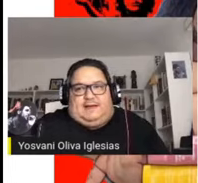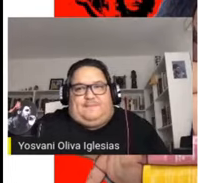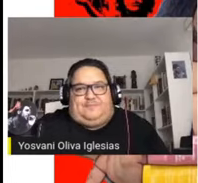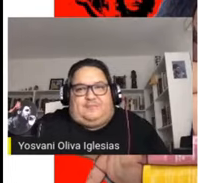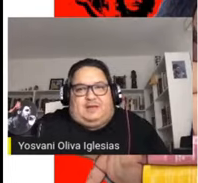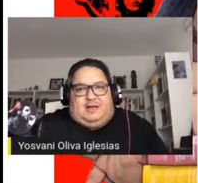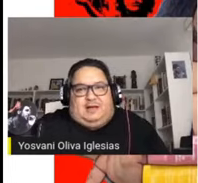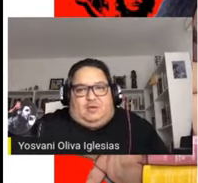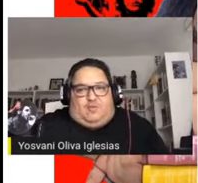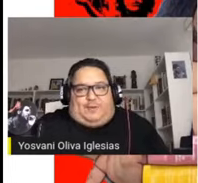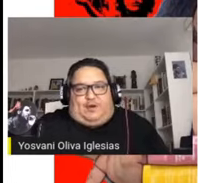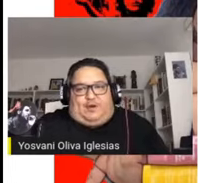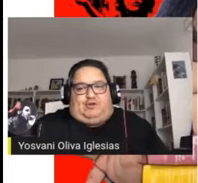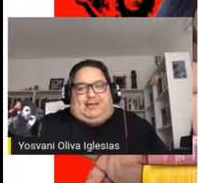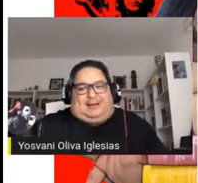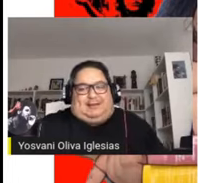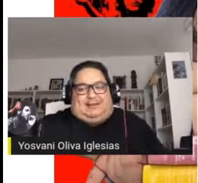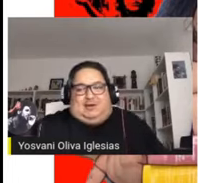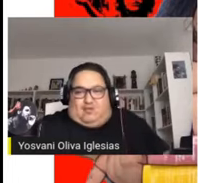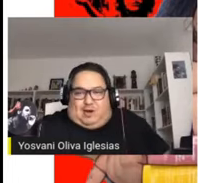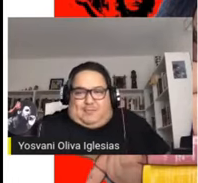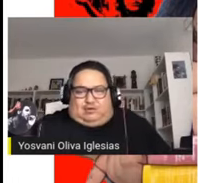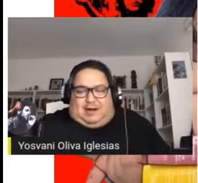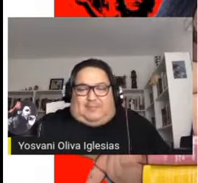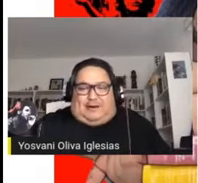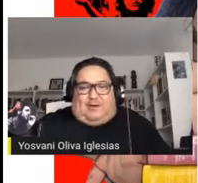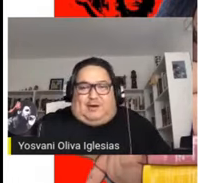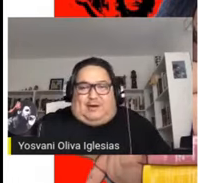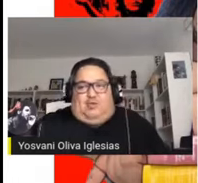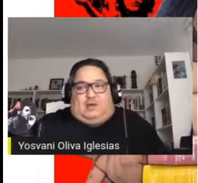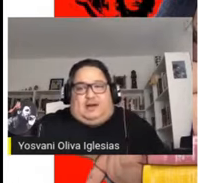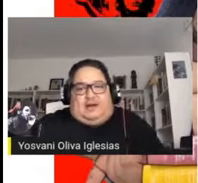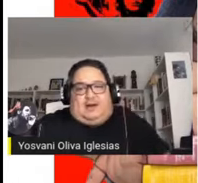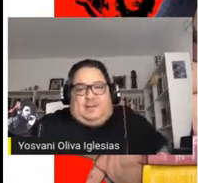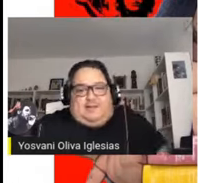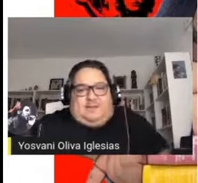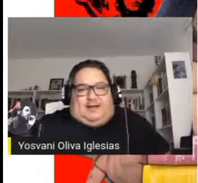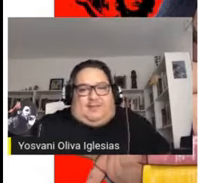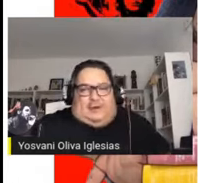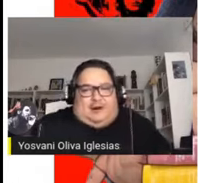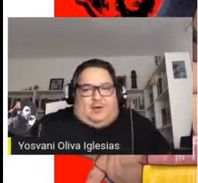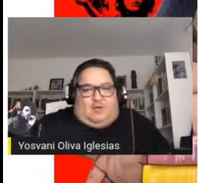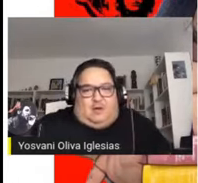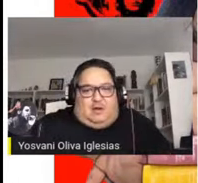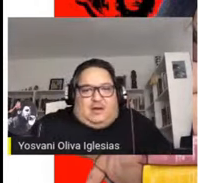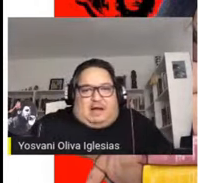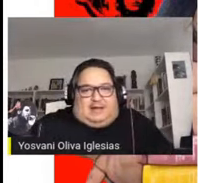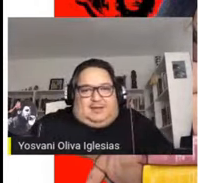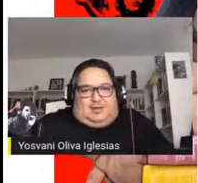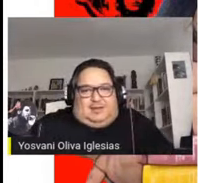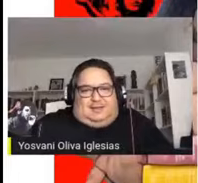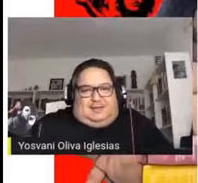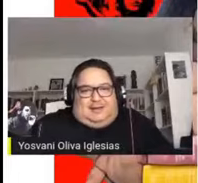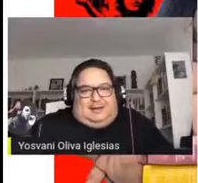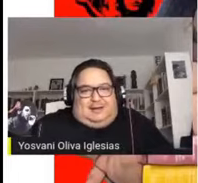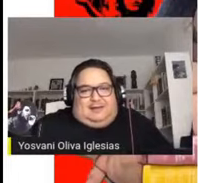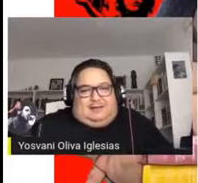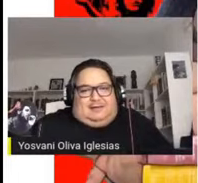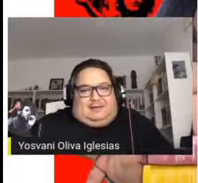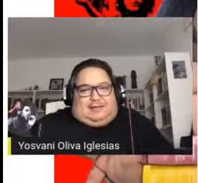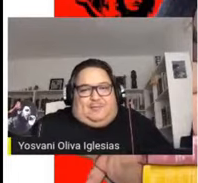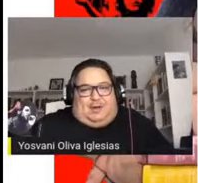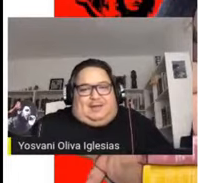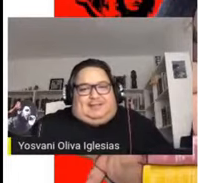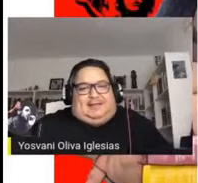periódico de la derecha. Se los voy a mostrar para que no quede duda. Déjenme darle para abajo. Aquí donde dice